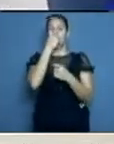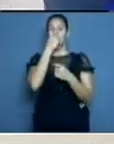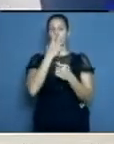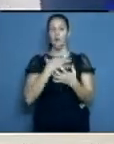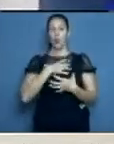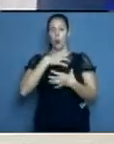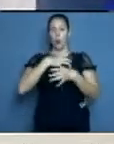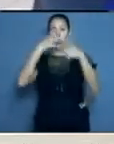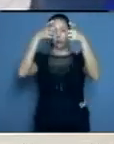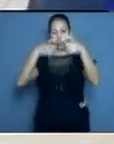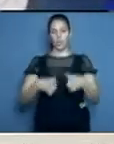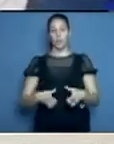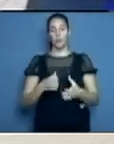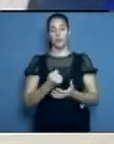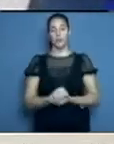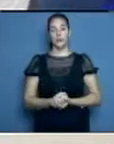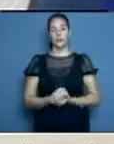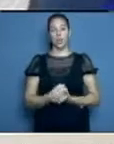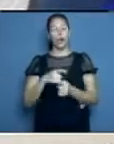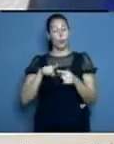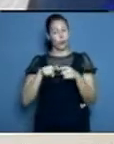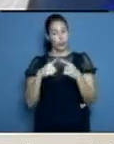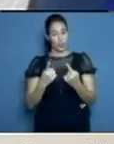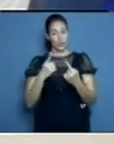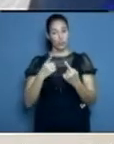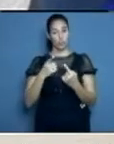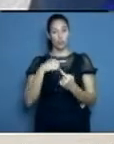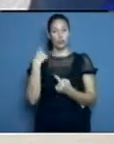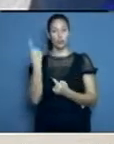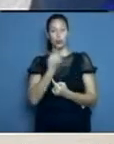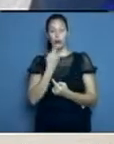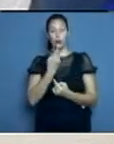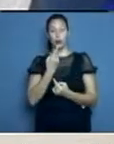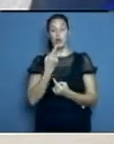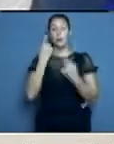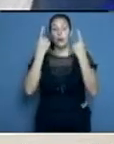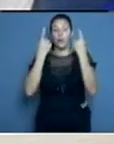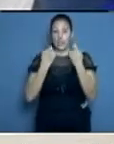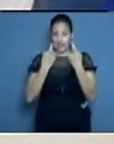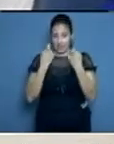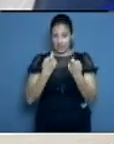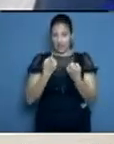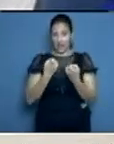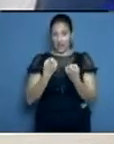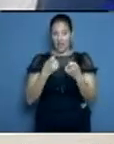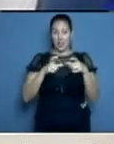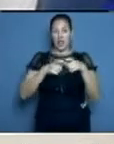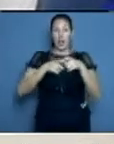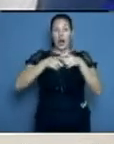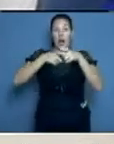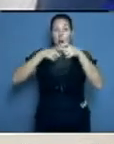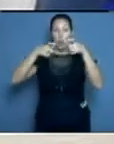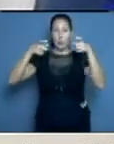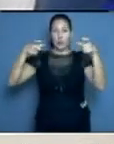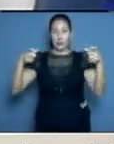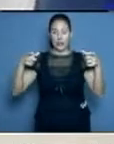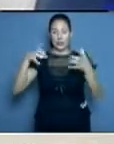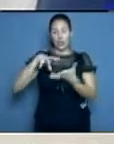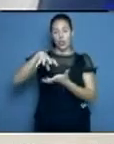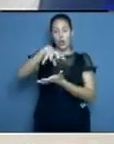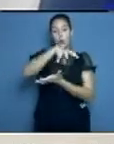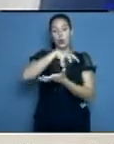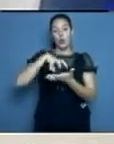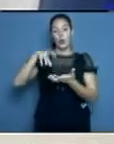hemos tenido necesidad de incrementar además puntos en los policlínicos